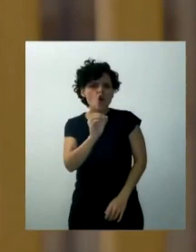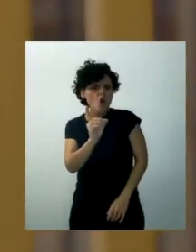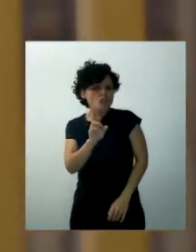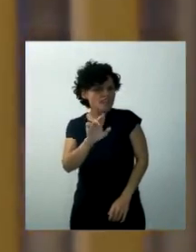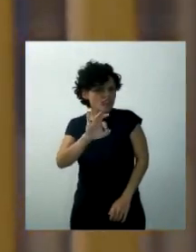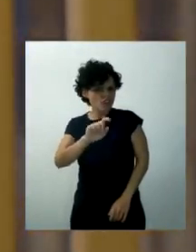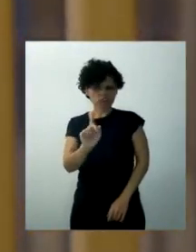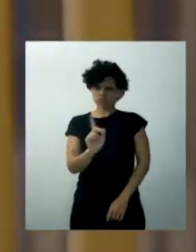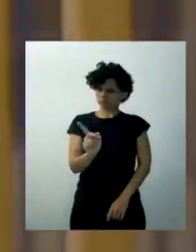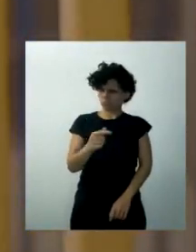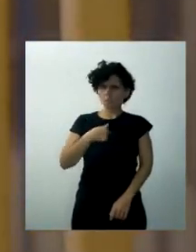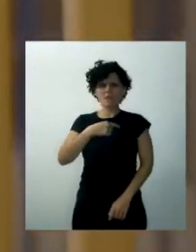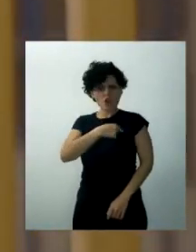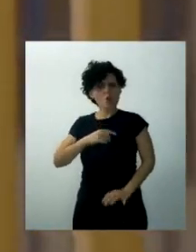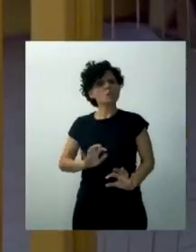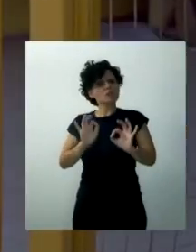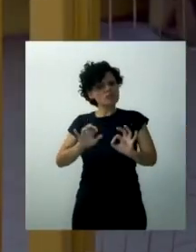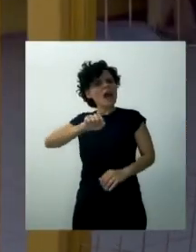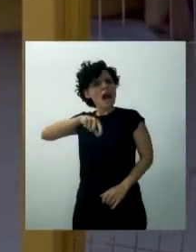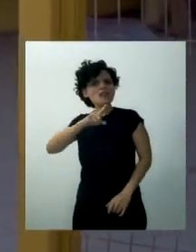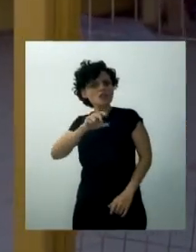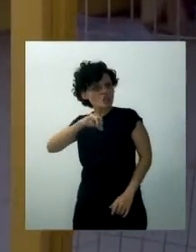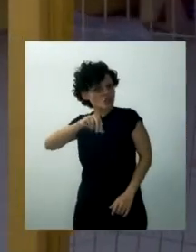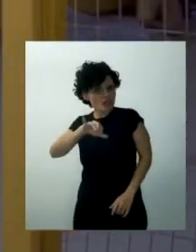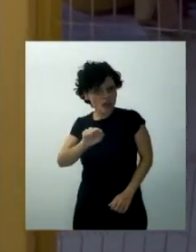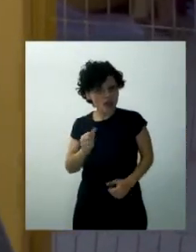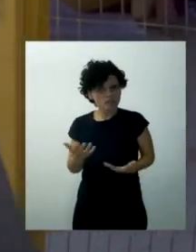yo no me llamo Rodrigo, me llamo Antonia.